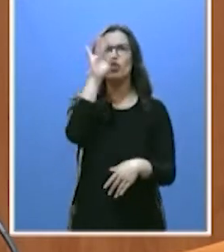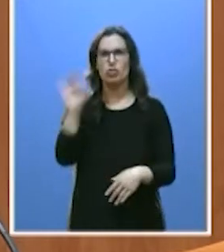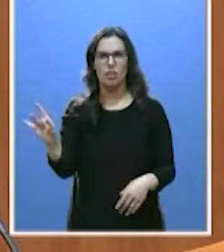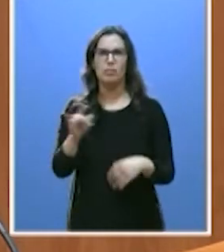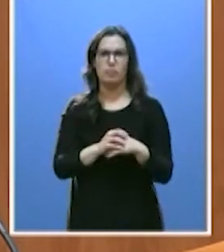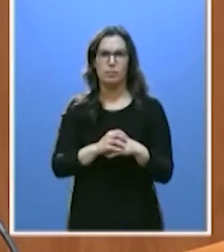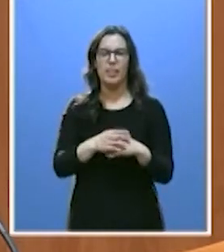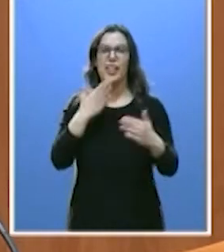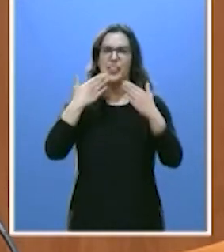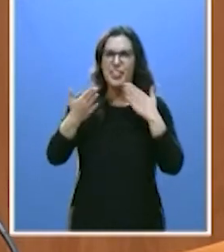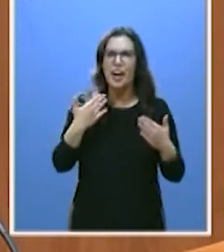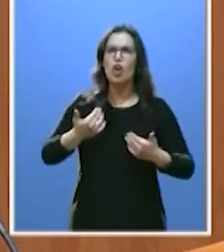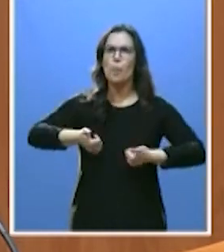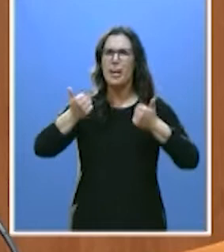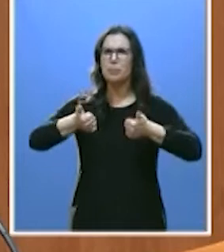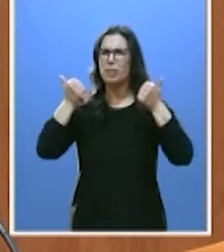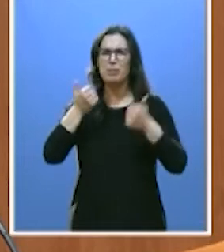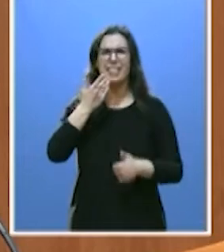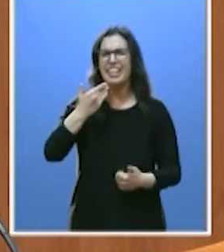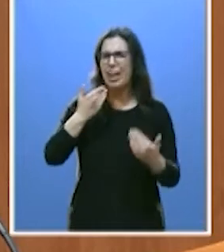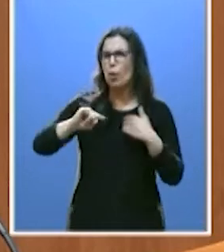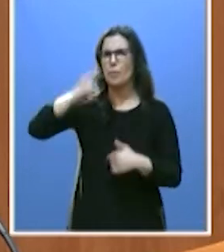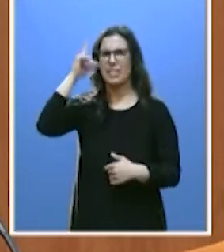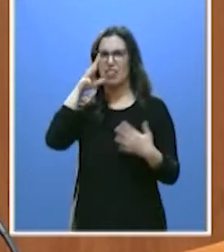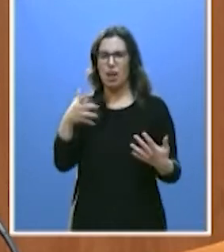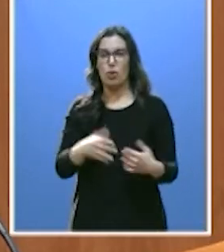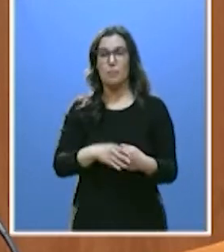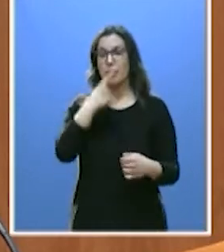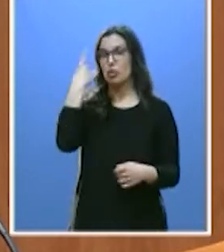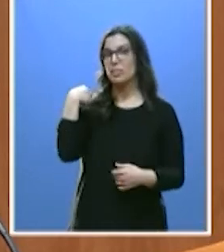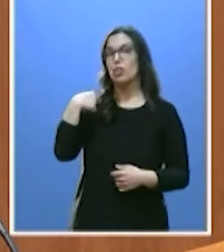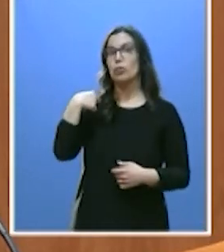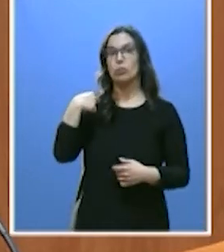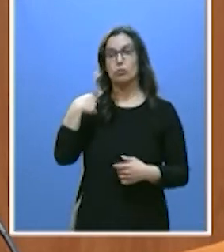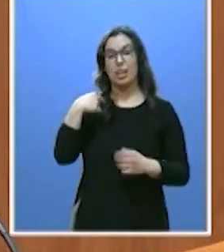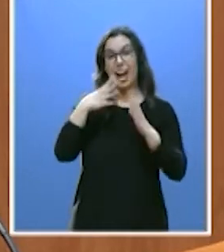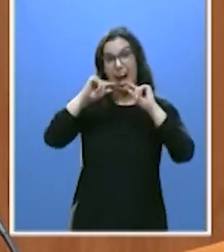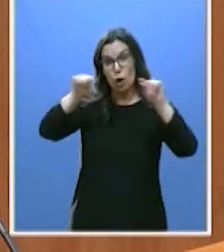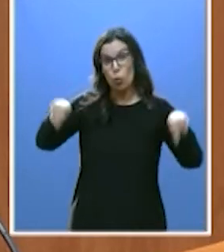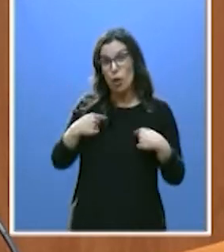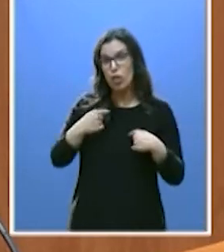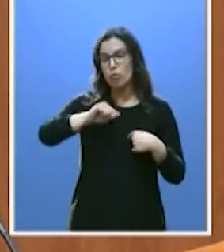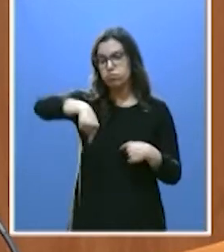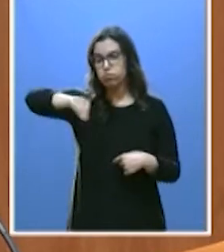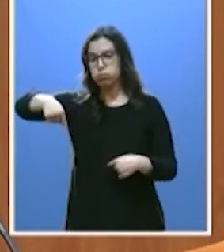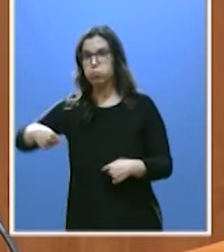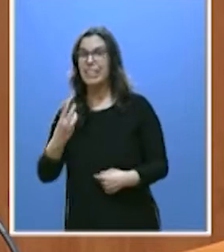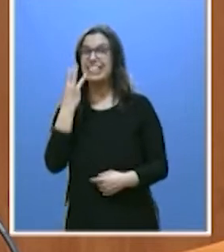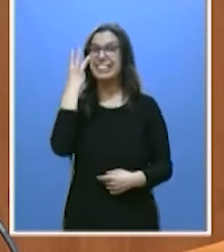Más diálogo que nunca. El pasado año se han firmado tres grandes acuerdos con más de